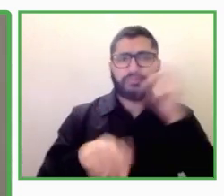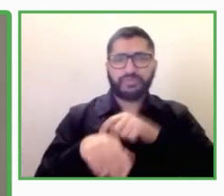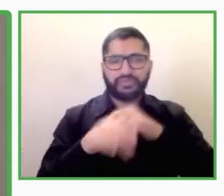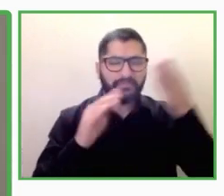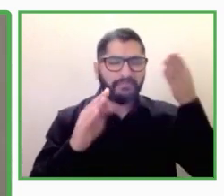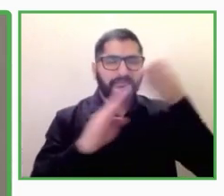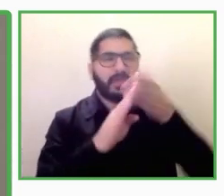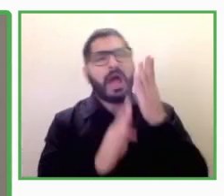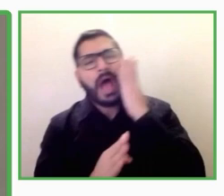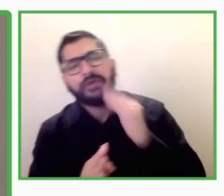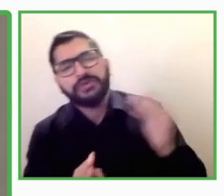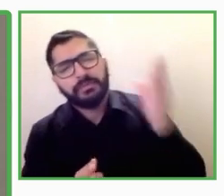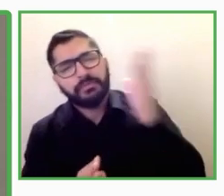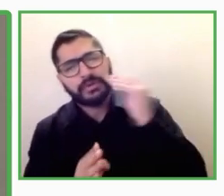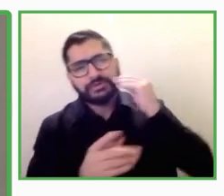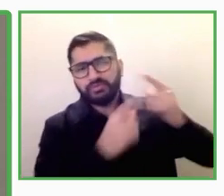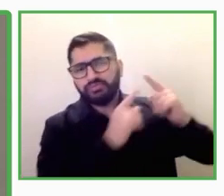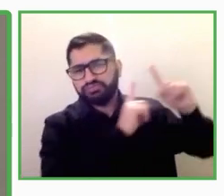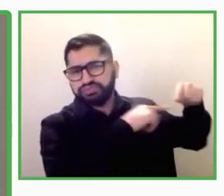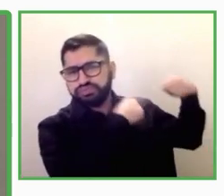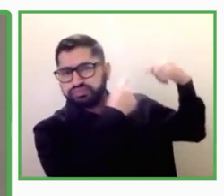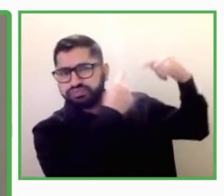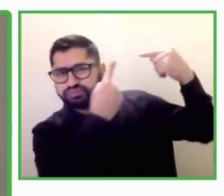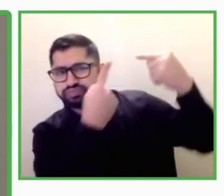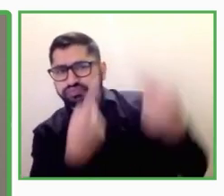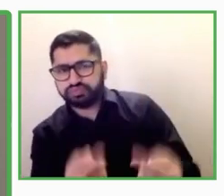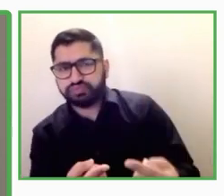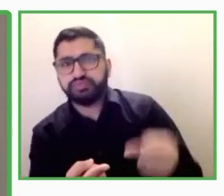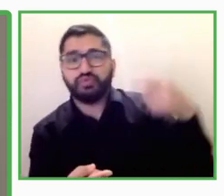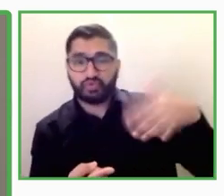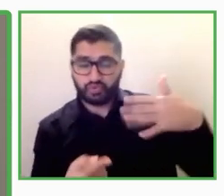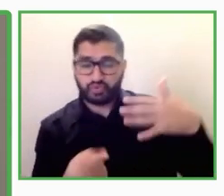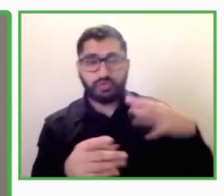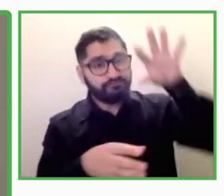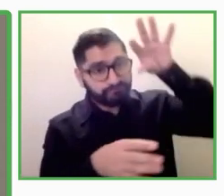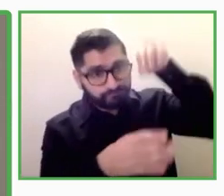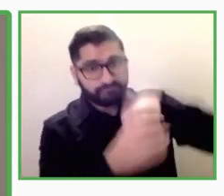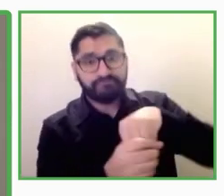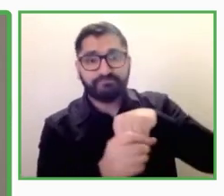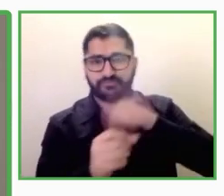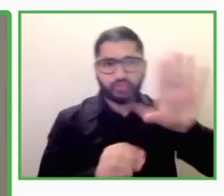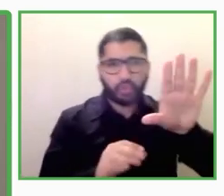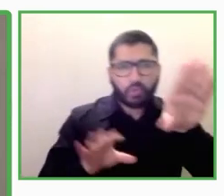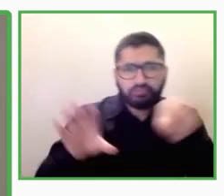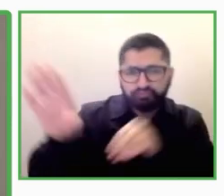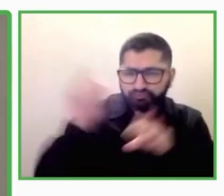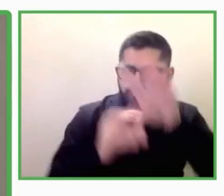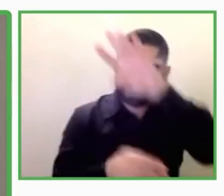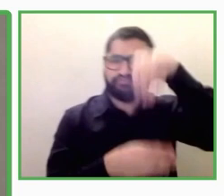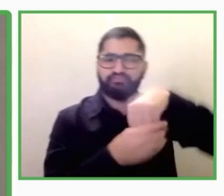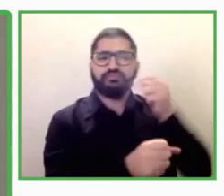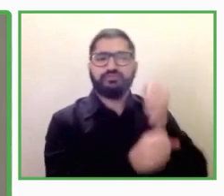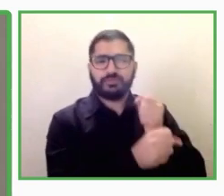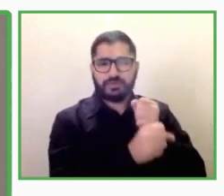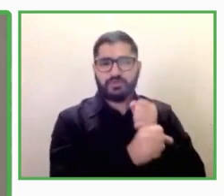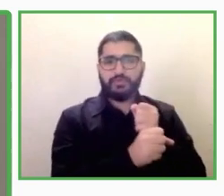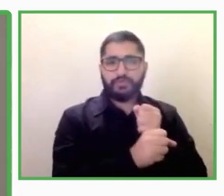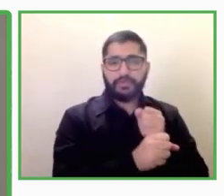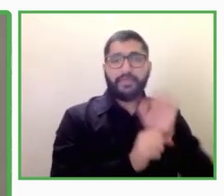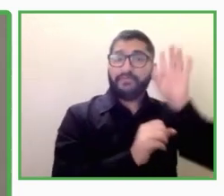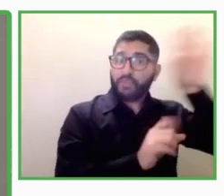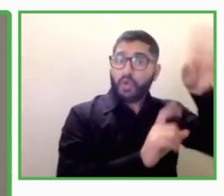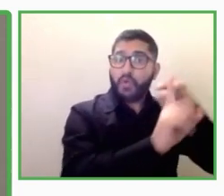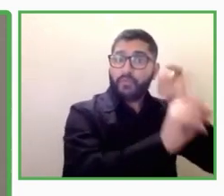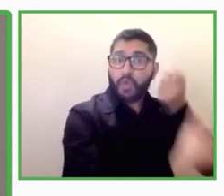de la empleabilidad de personas con discapacidad en España, hemos trasladado de alguna manera nuestra experiencia a un proyecto